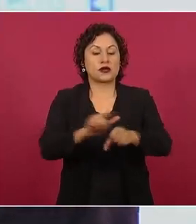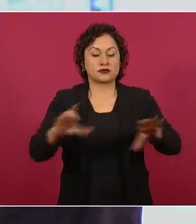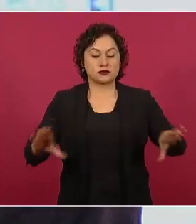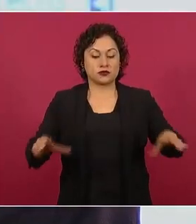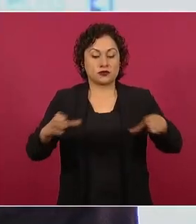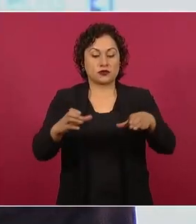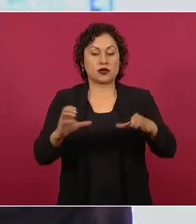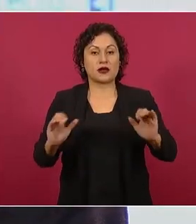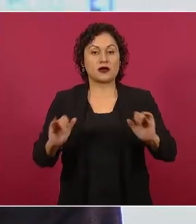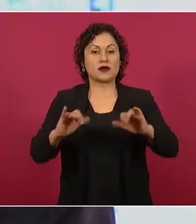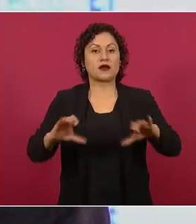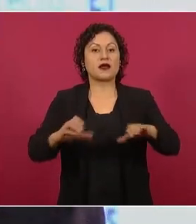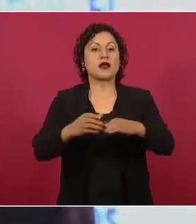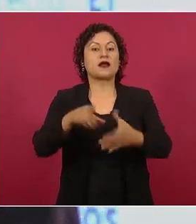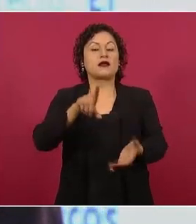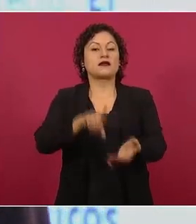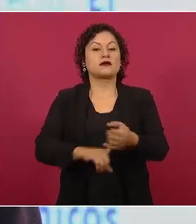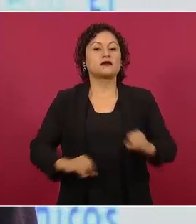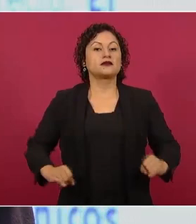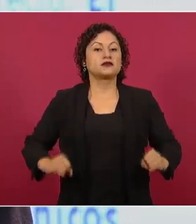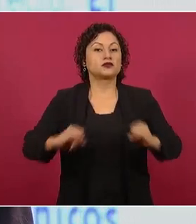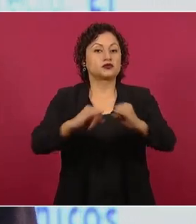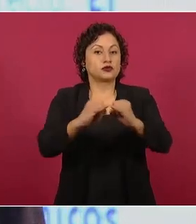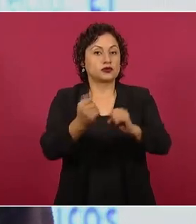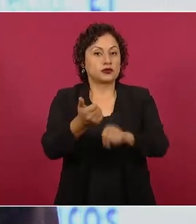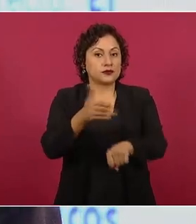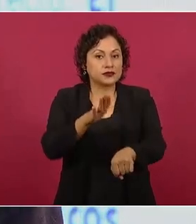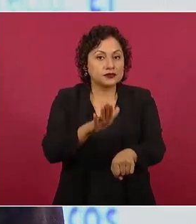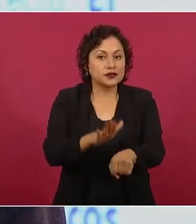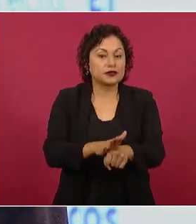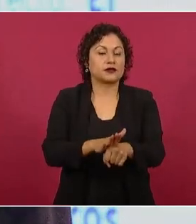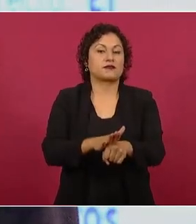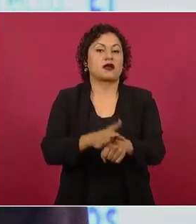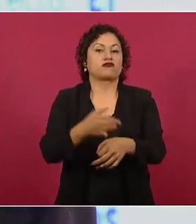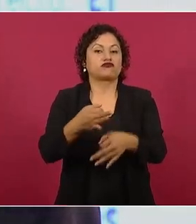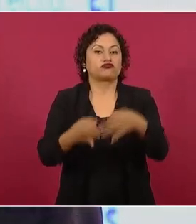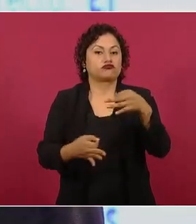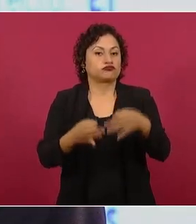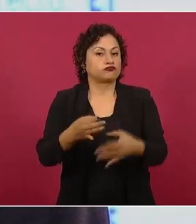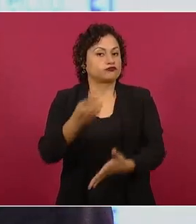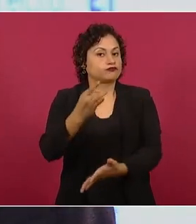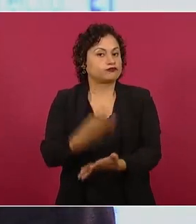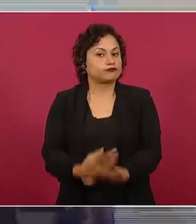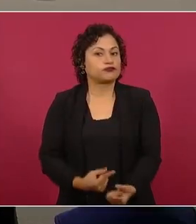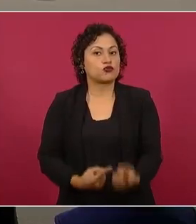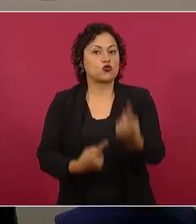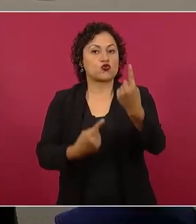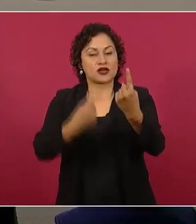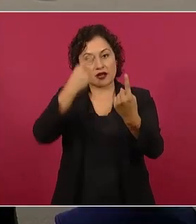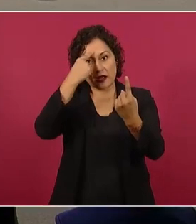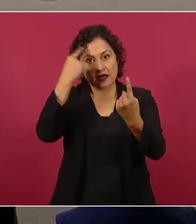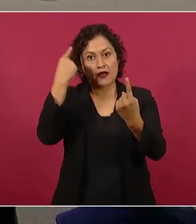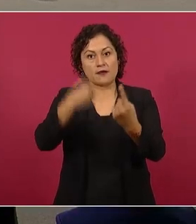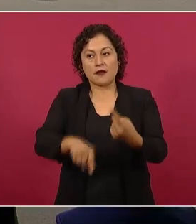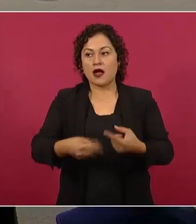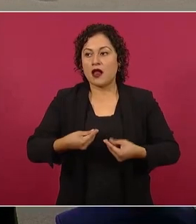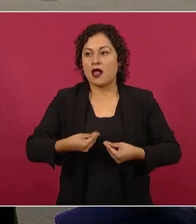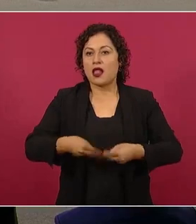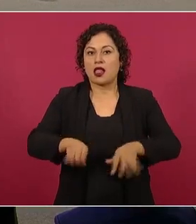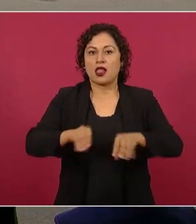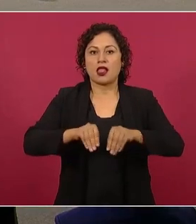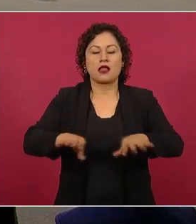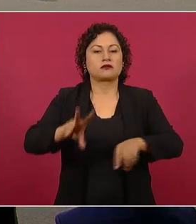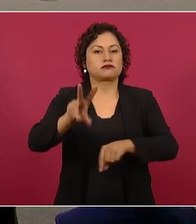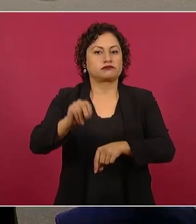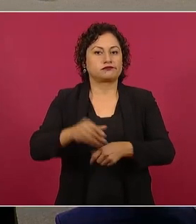administrativas y judicial únicas bajo el principio de la austeridad republicana. Ya